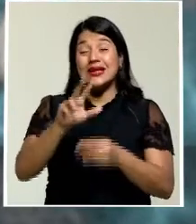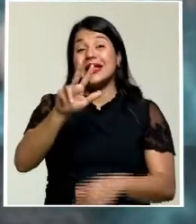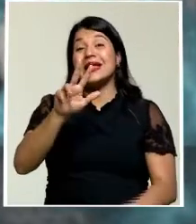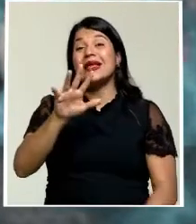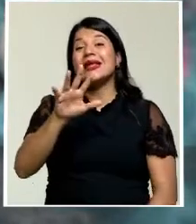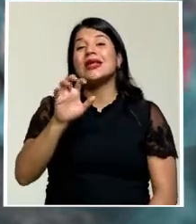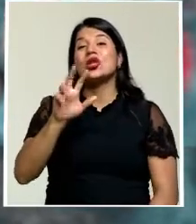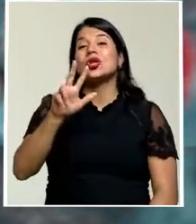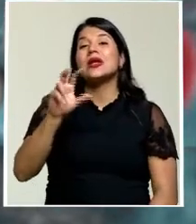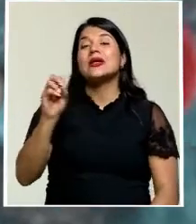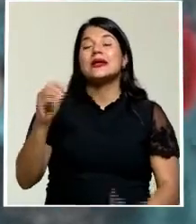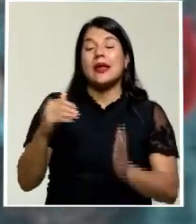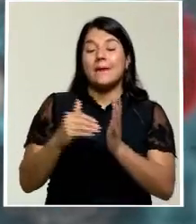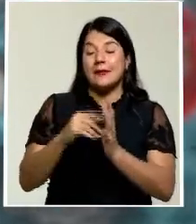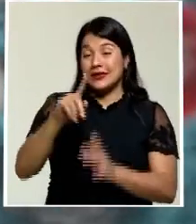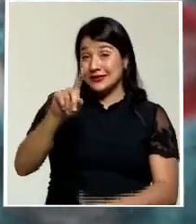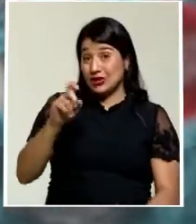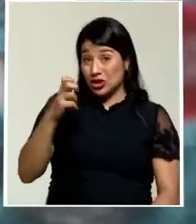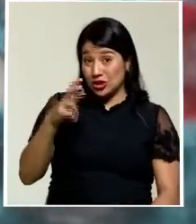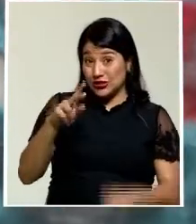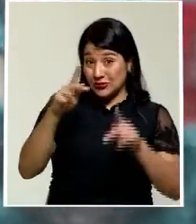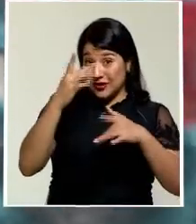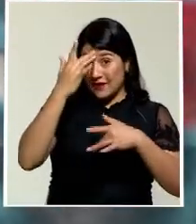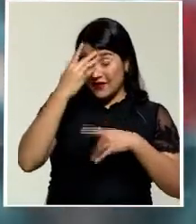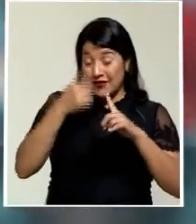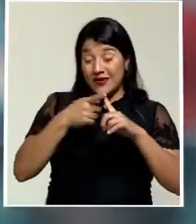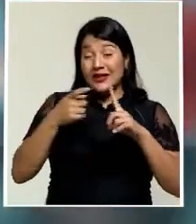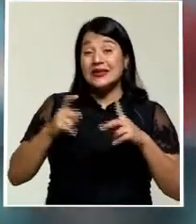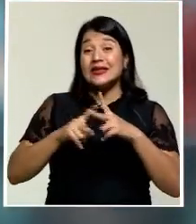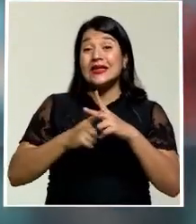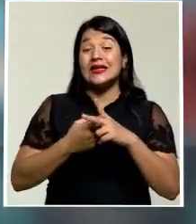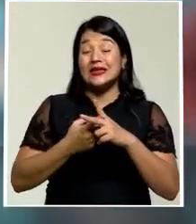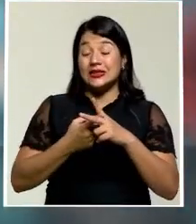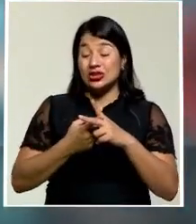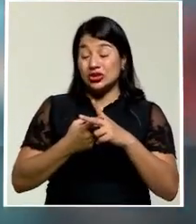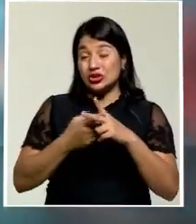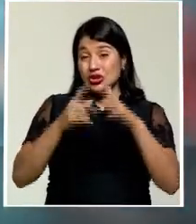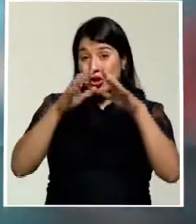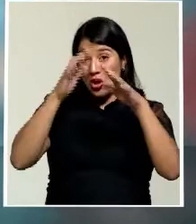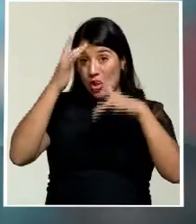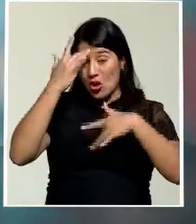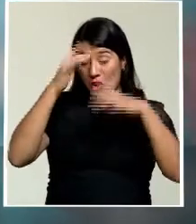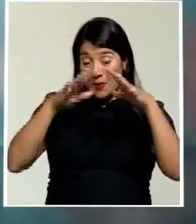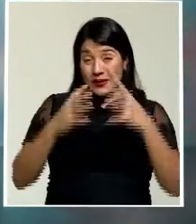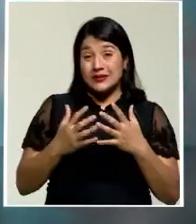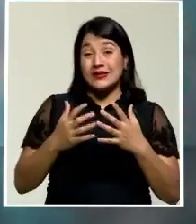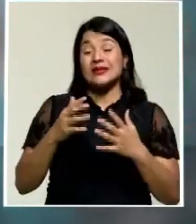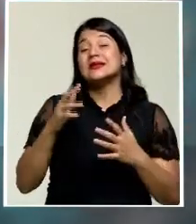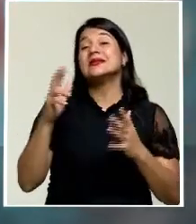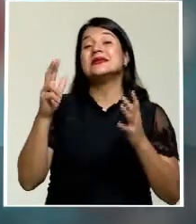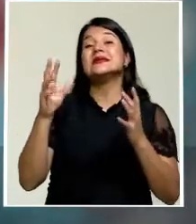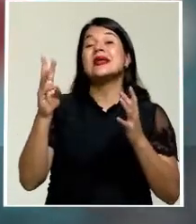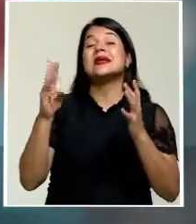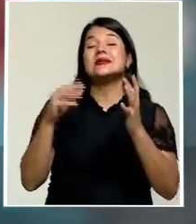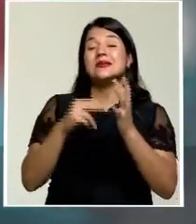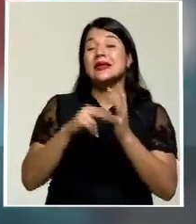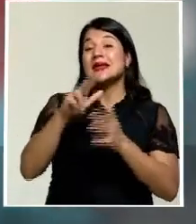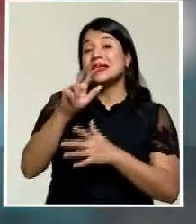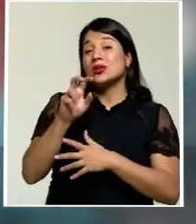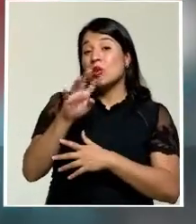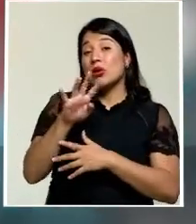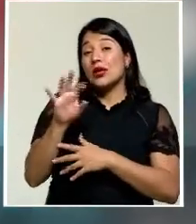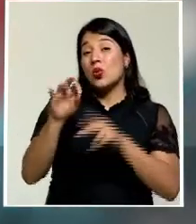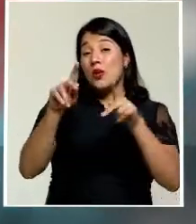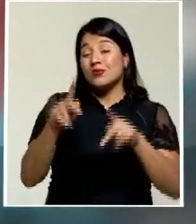.113 contagios. Hay 6.349 personas fallecidas por la